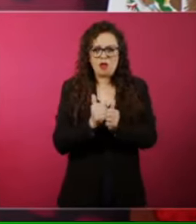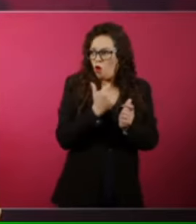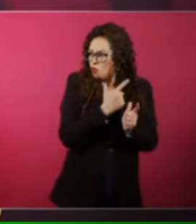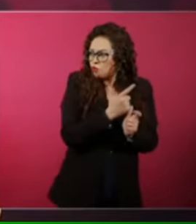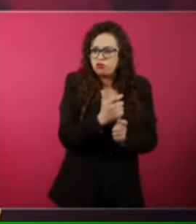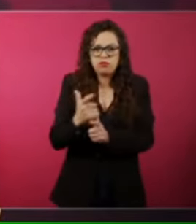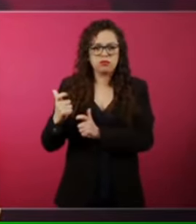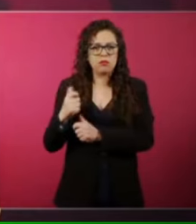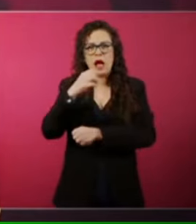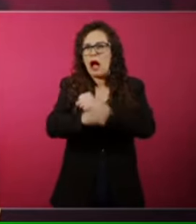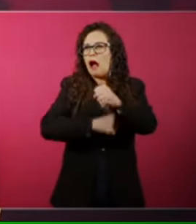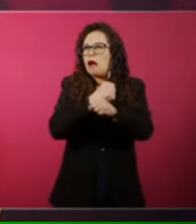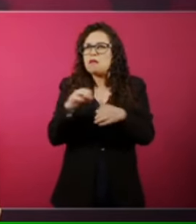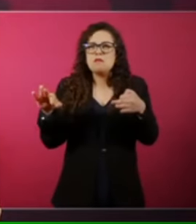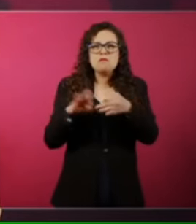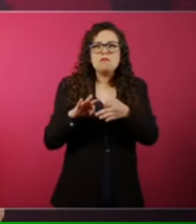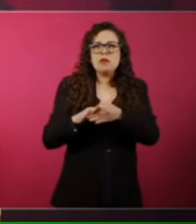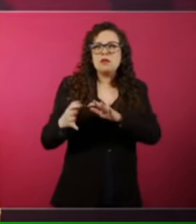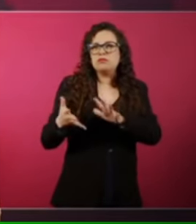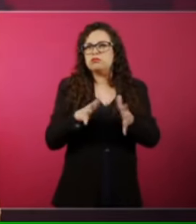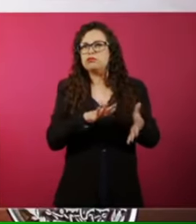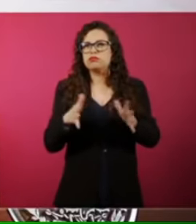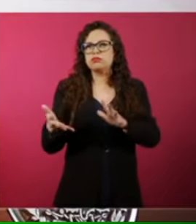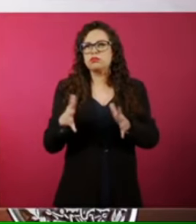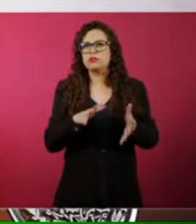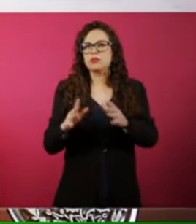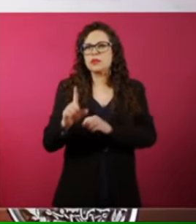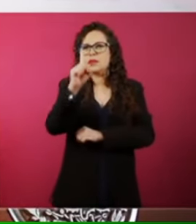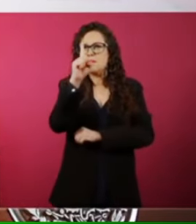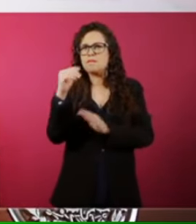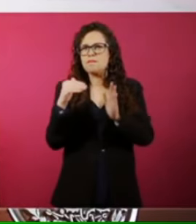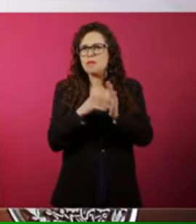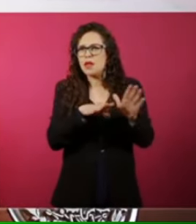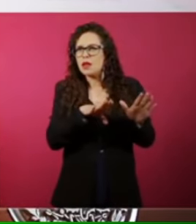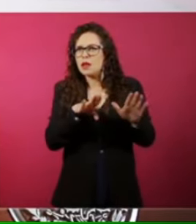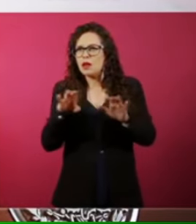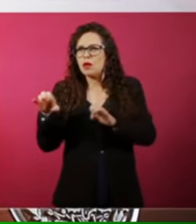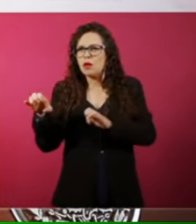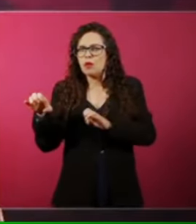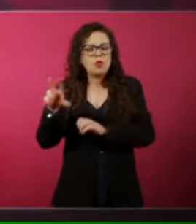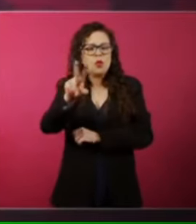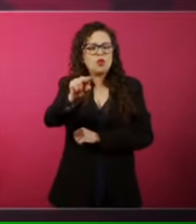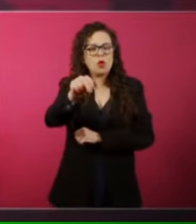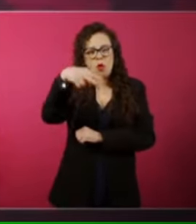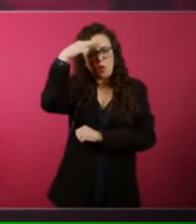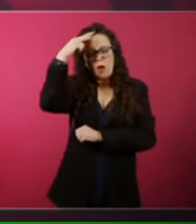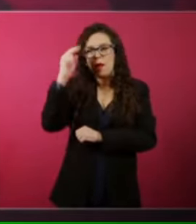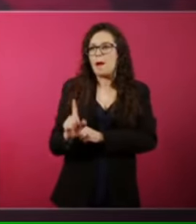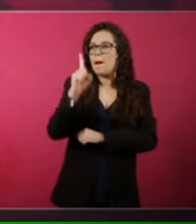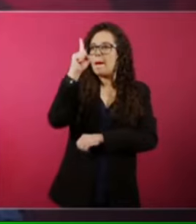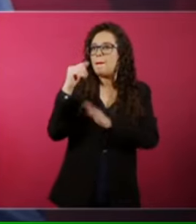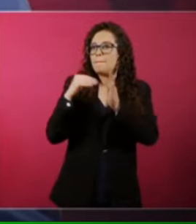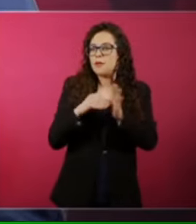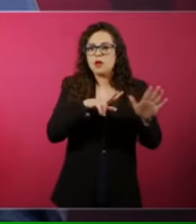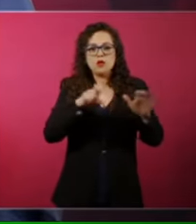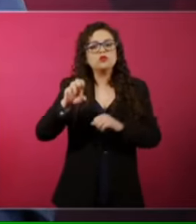Mil novecientos... No. Mil ochocientos noventa y dos.